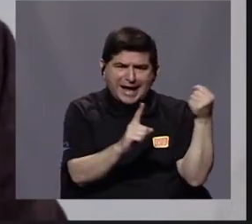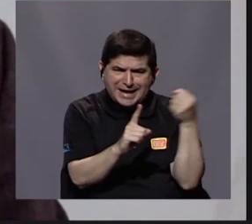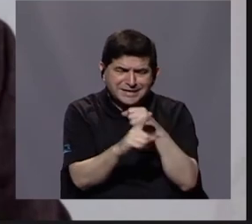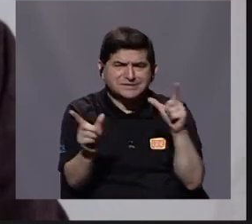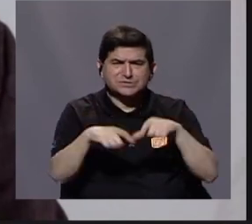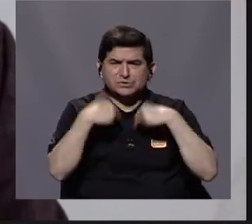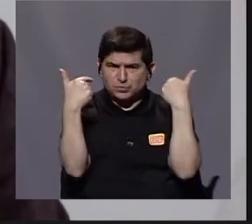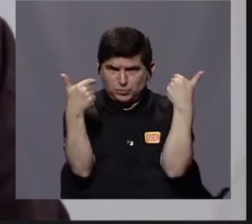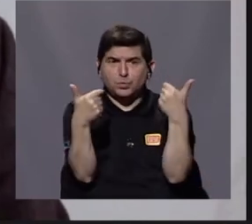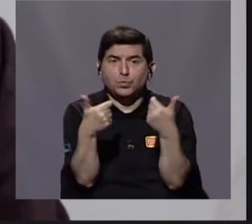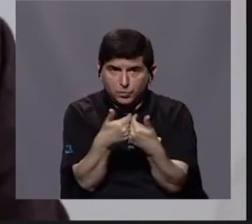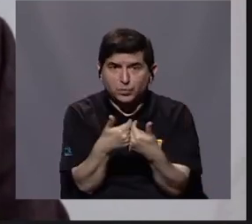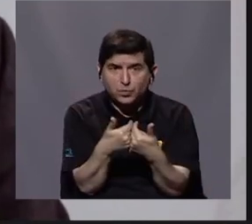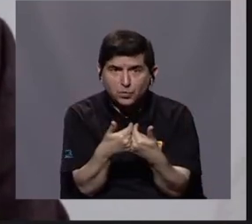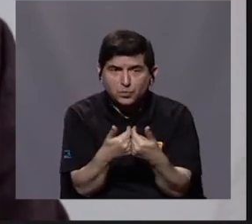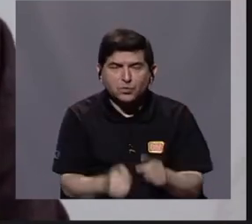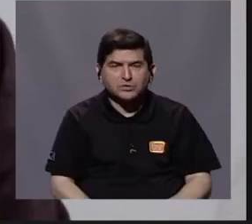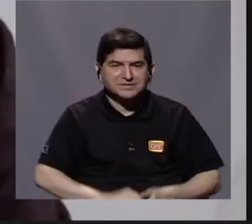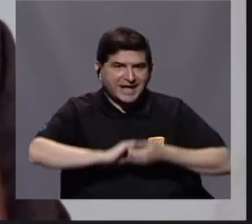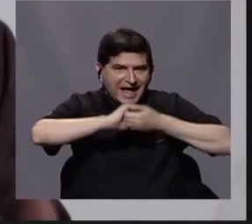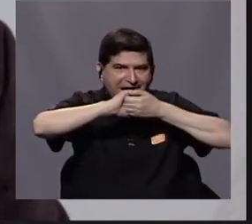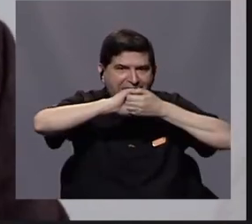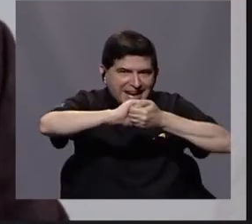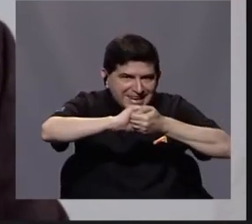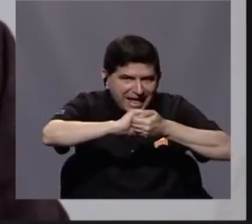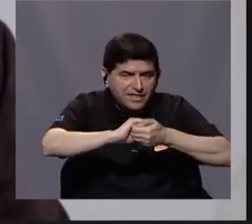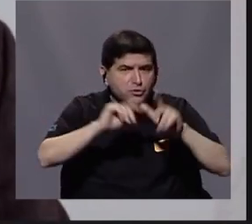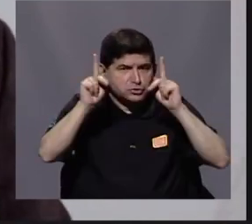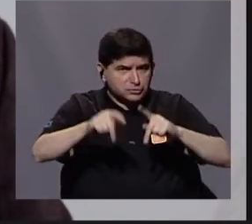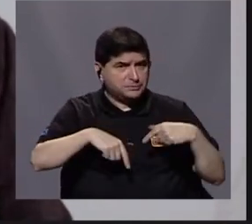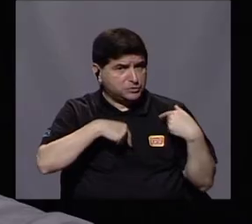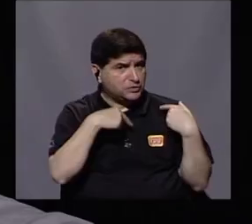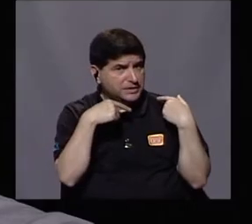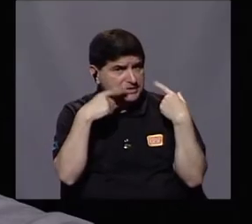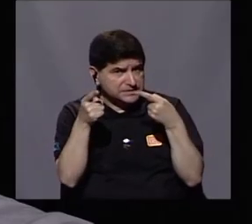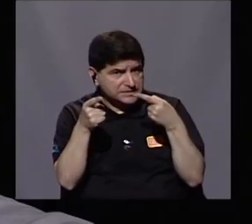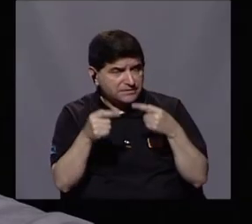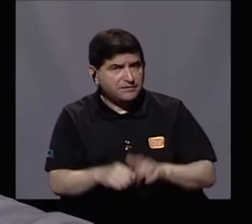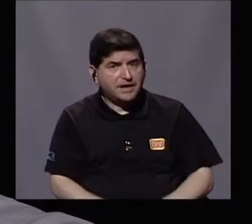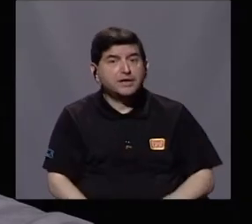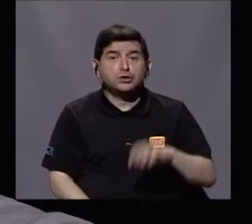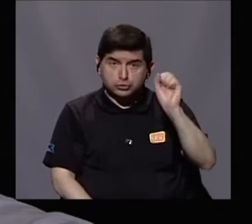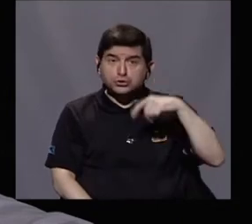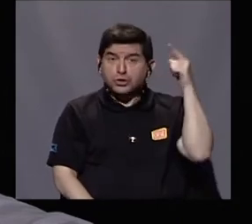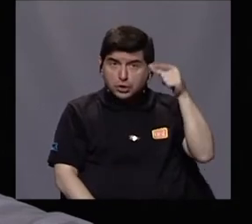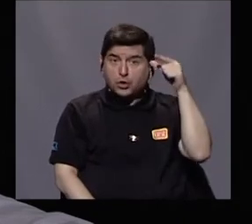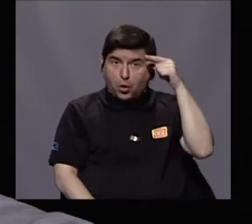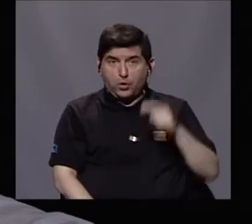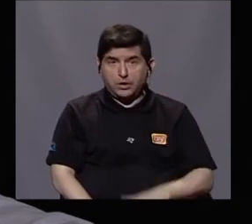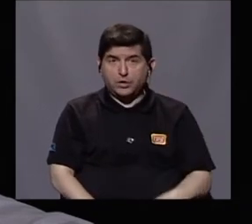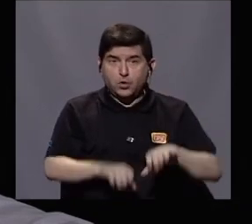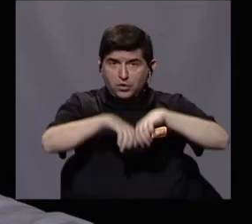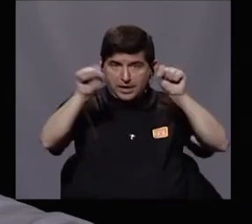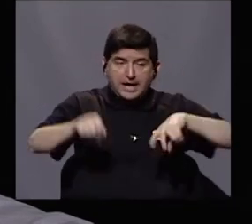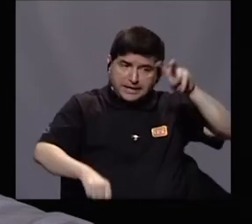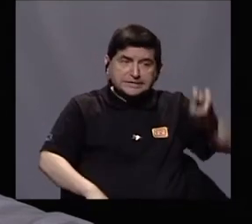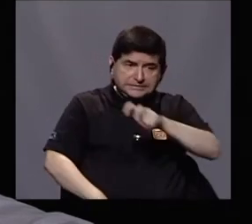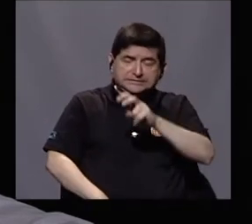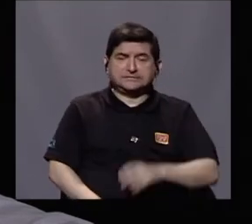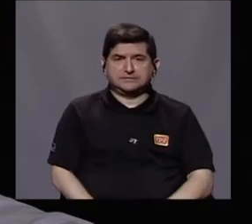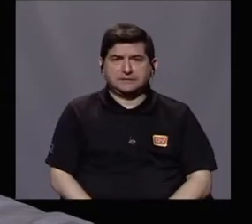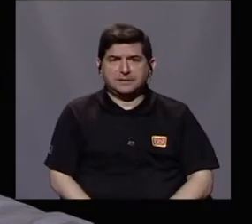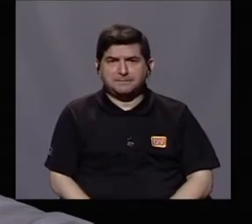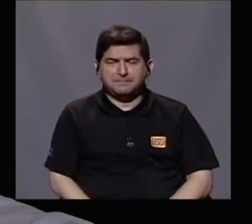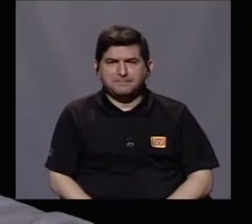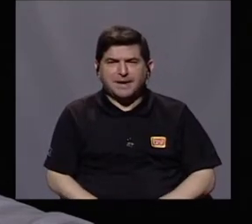grupos inclusive aliados a las policías. importan inclusive, don Alex? Por supuesto, había una serie de corrupción, hay